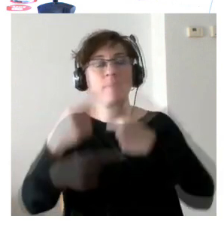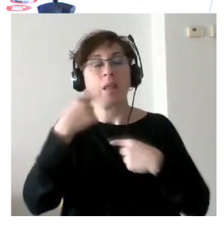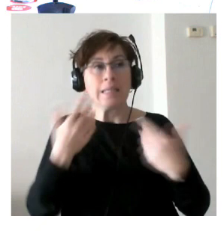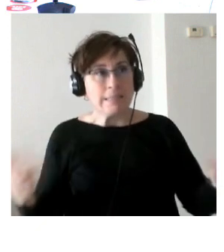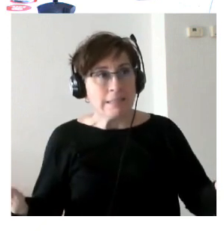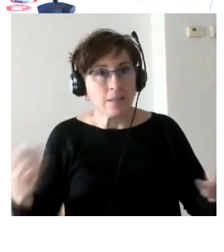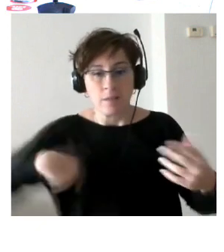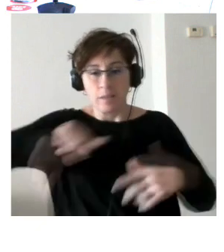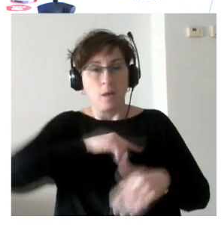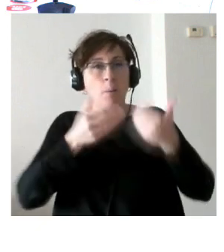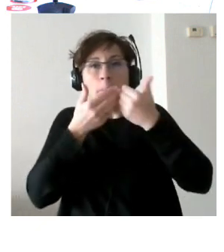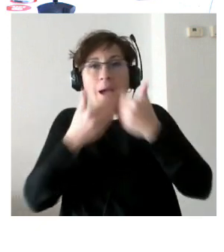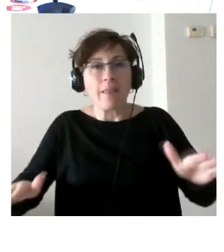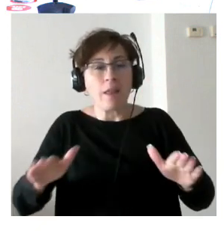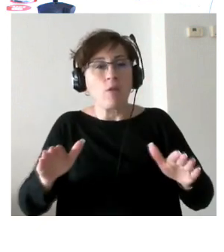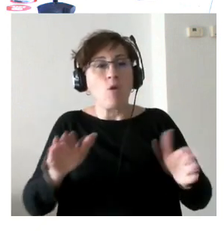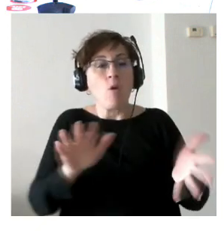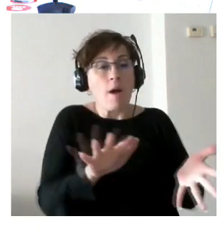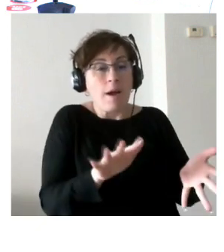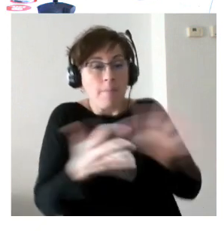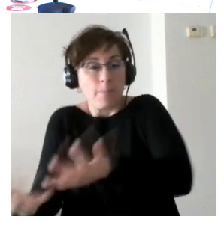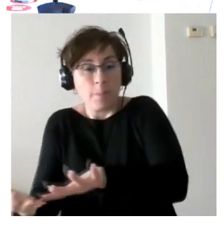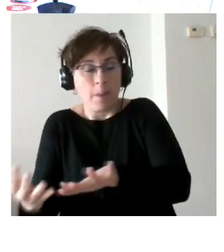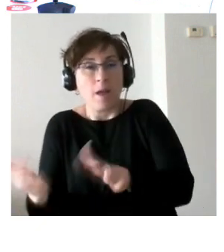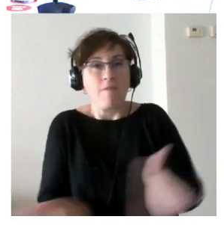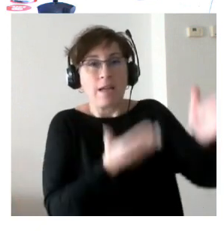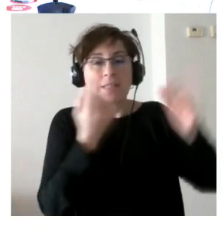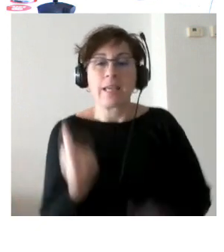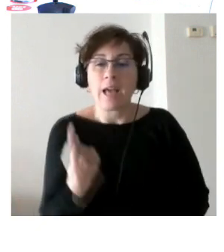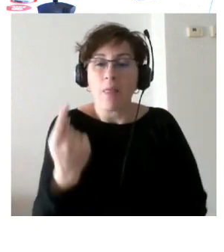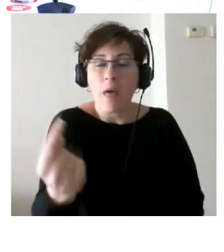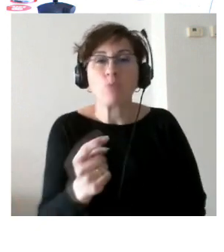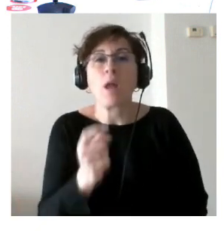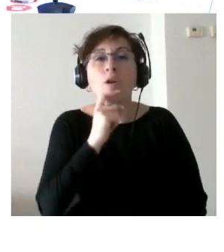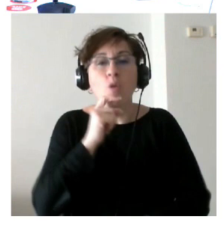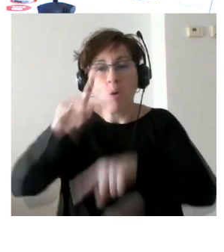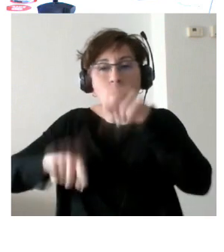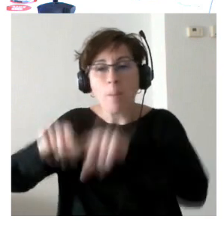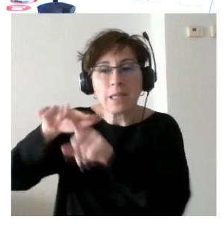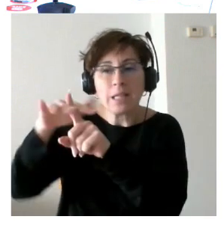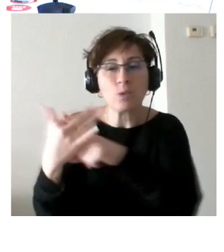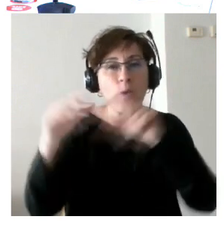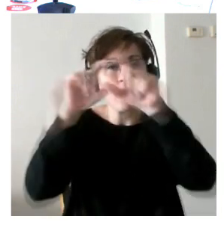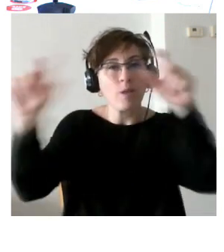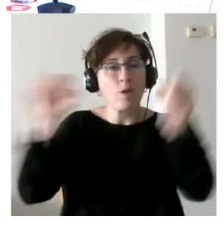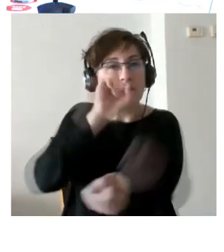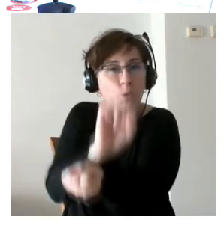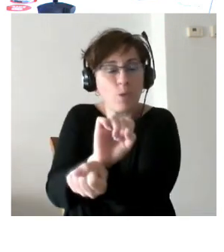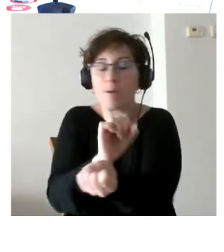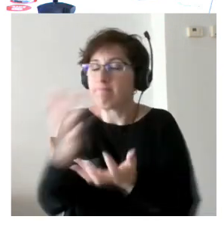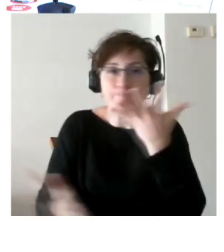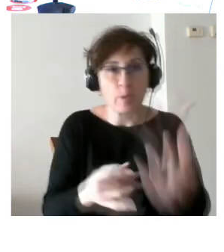implementar cada fase de empleo personalizado dentro de la situación de instituciones penitenciarias ¿no? y